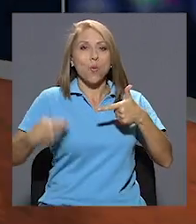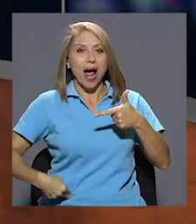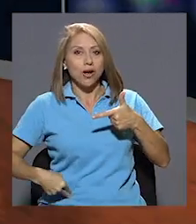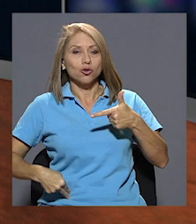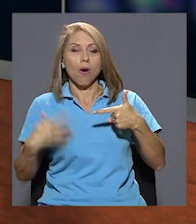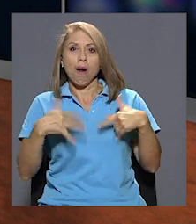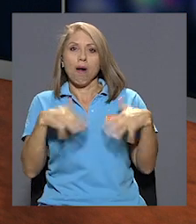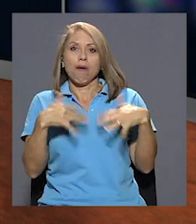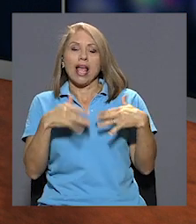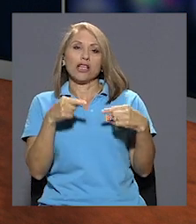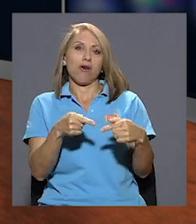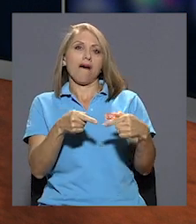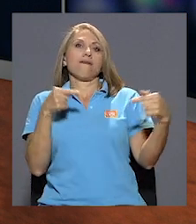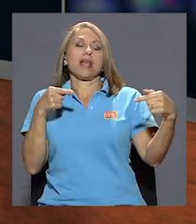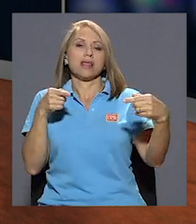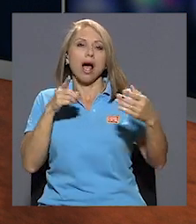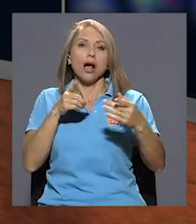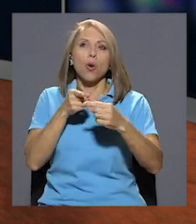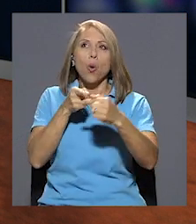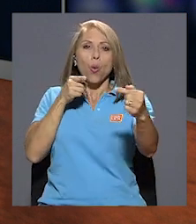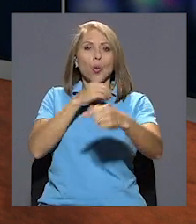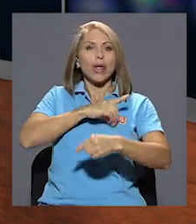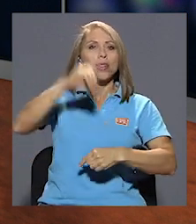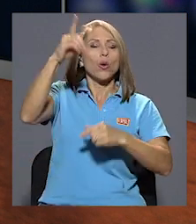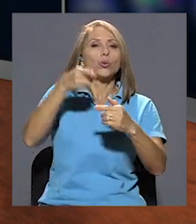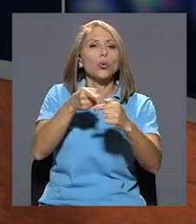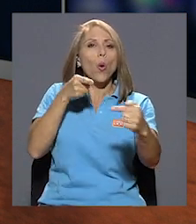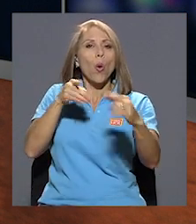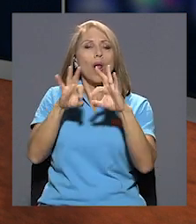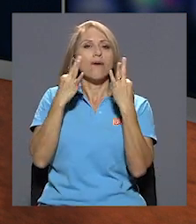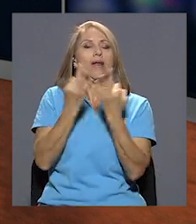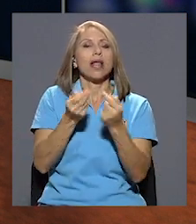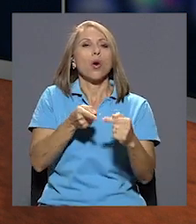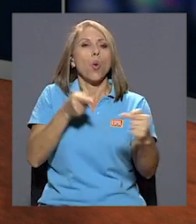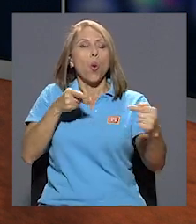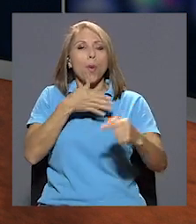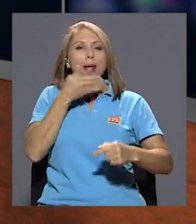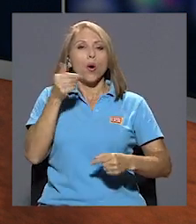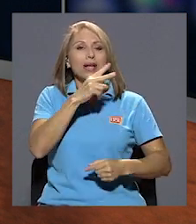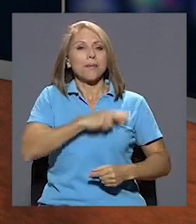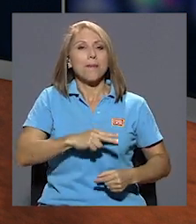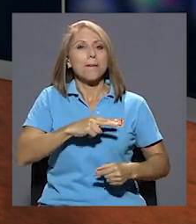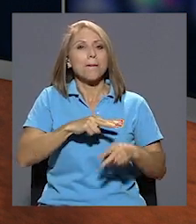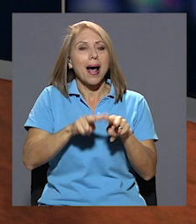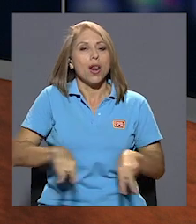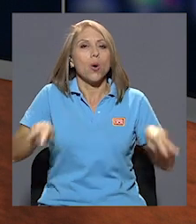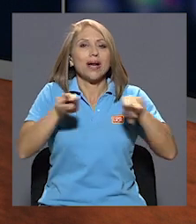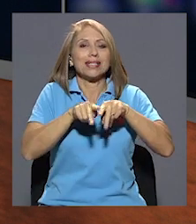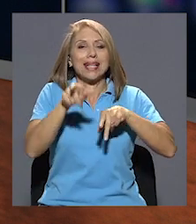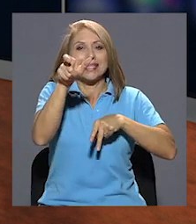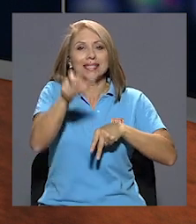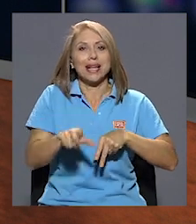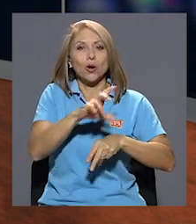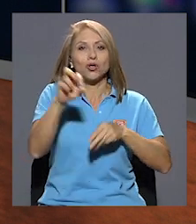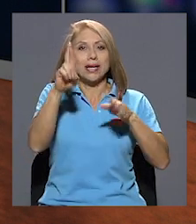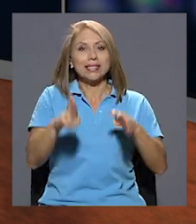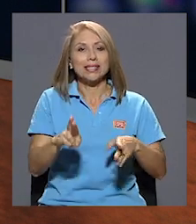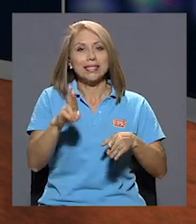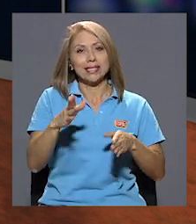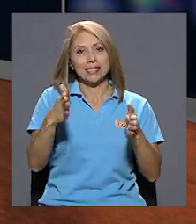Una afrenta total contra Dios, la familia y los mejores valores del ser Costa Rica.